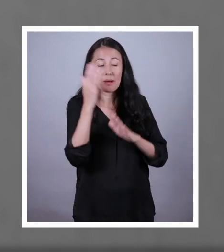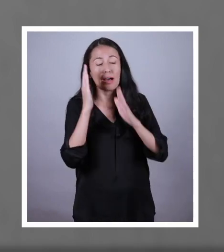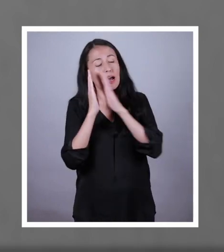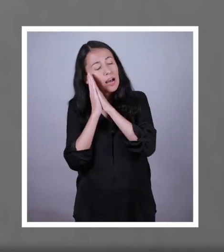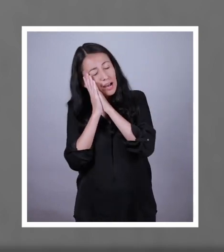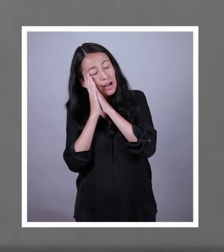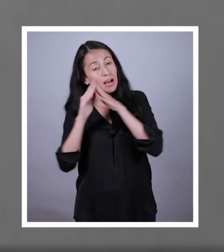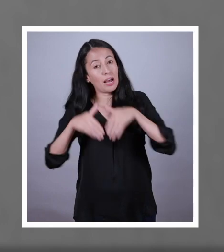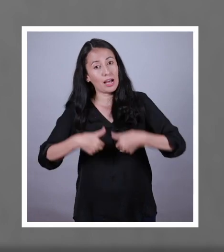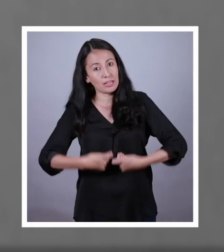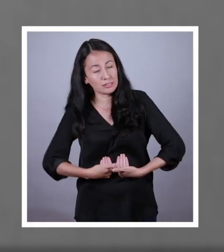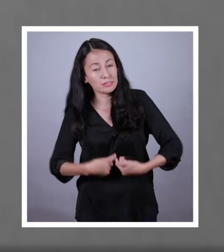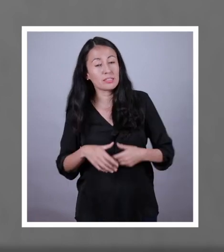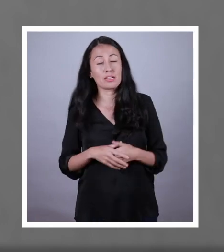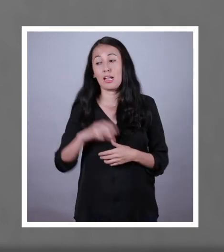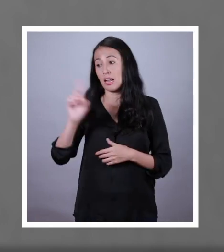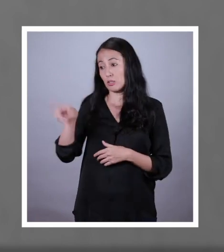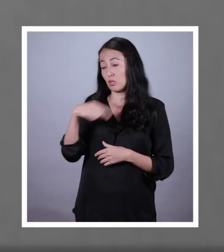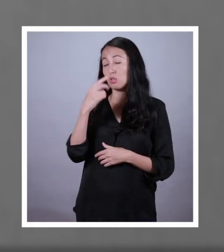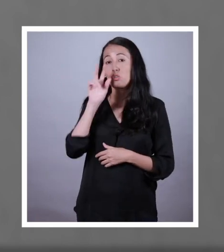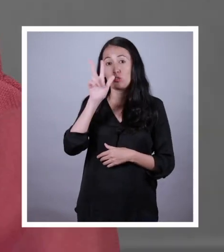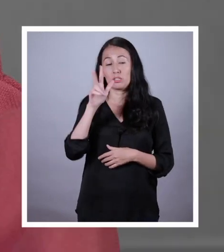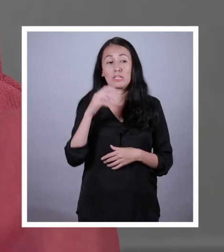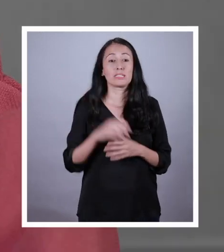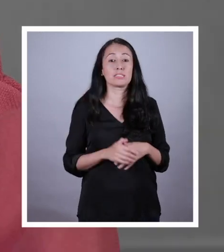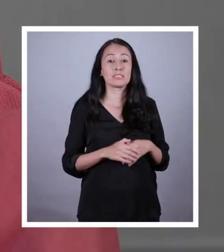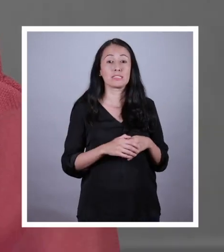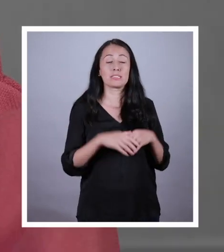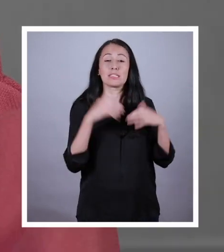y los otros tres van a jugar a las luchitas